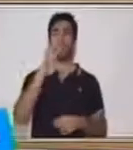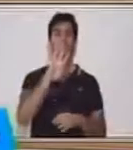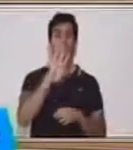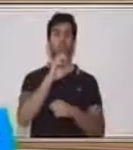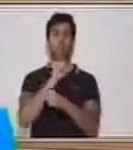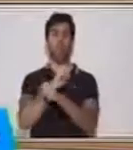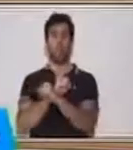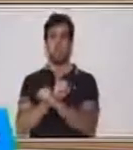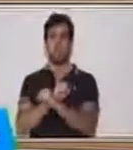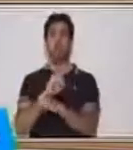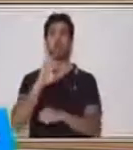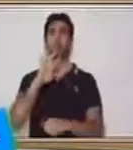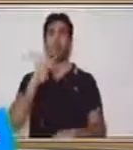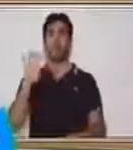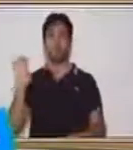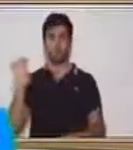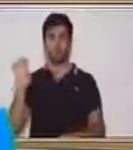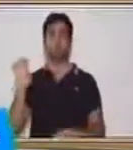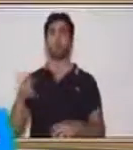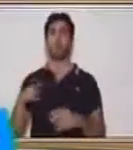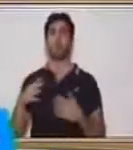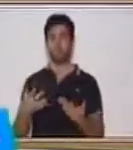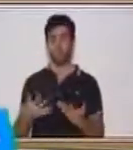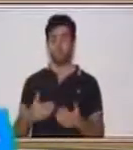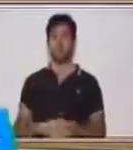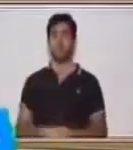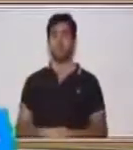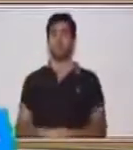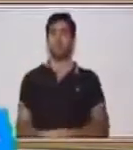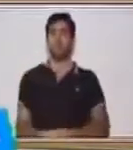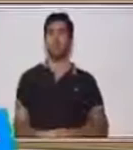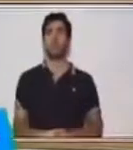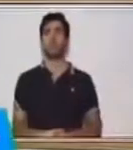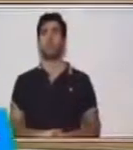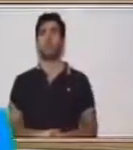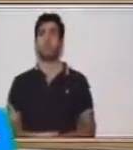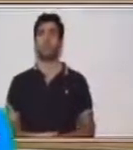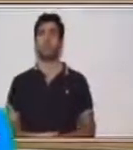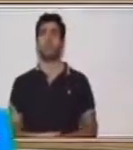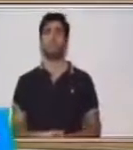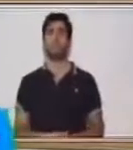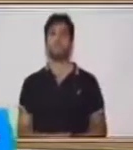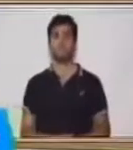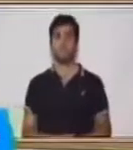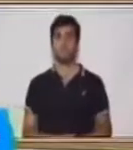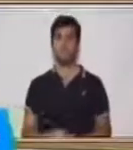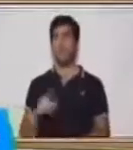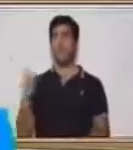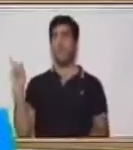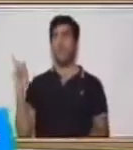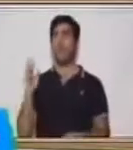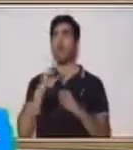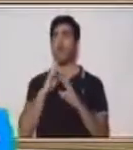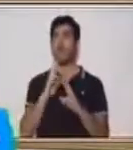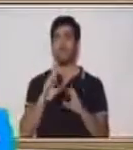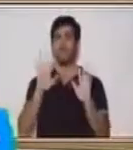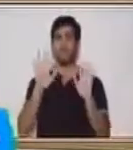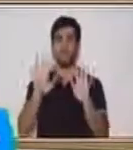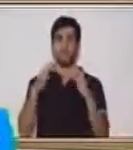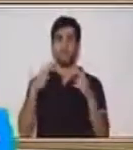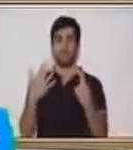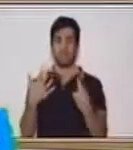Cuatro por cuatrocientos es igual a dieciséis mil.